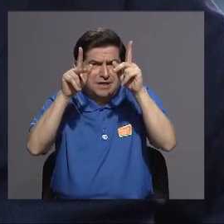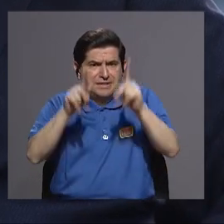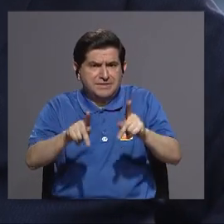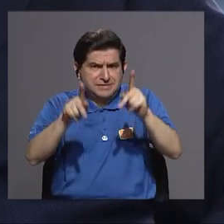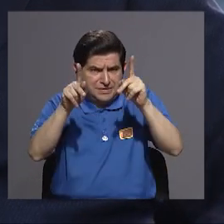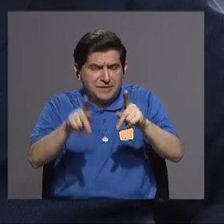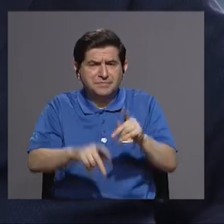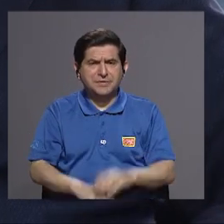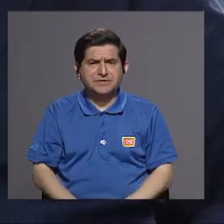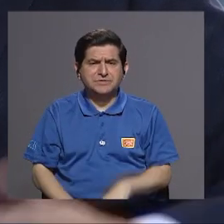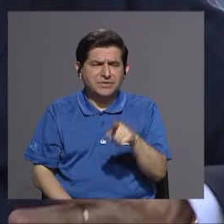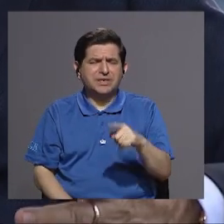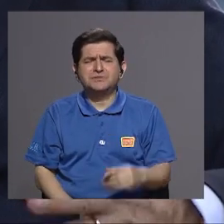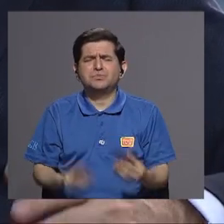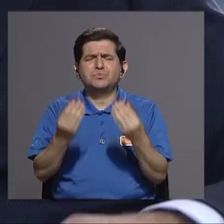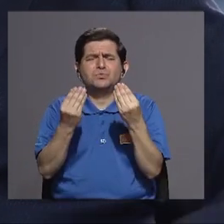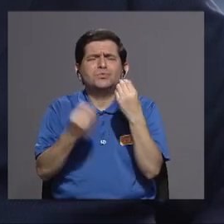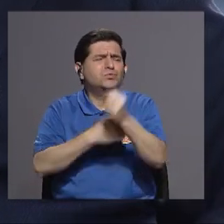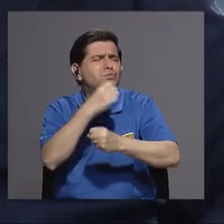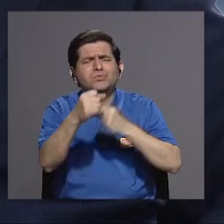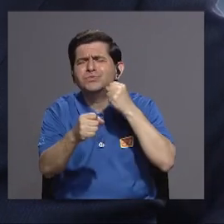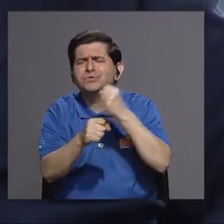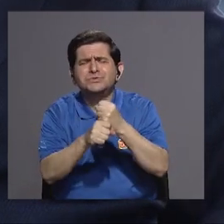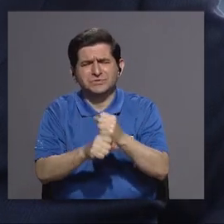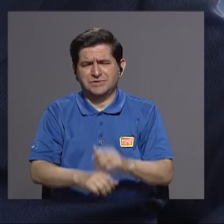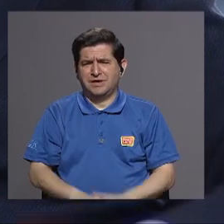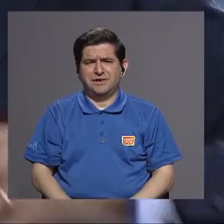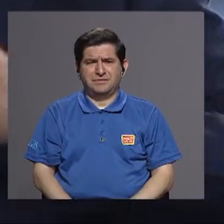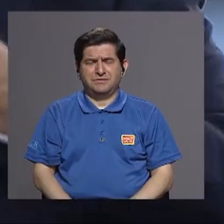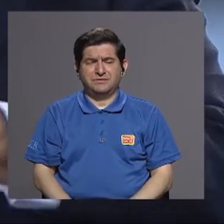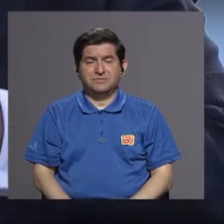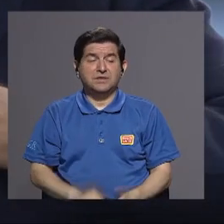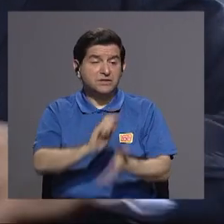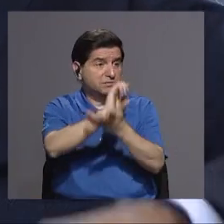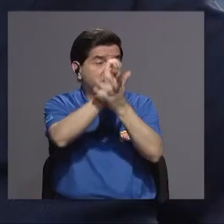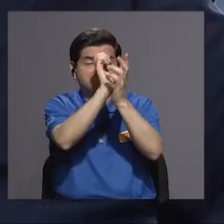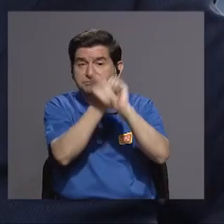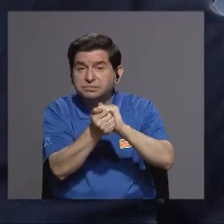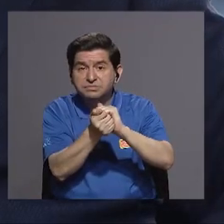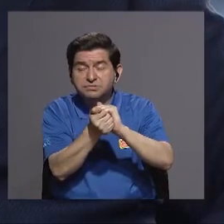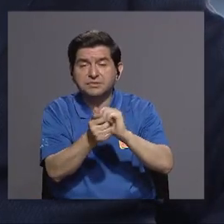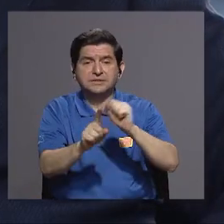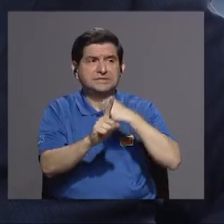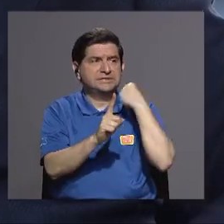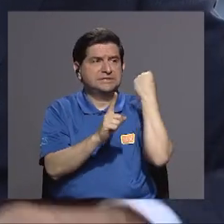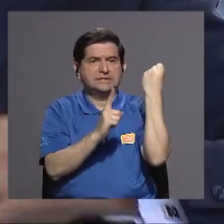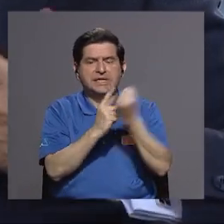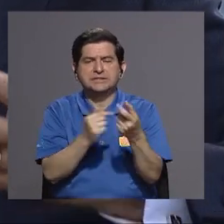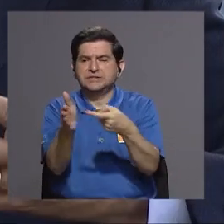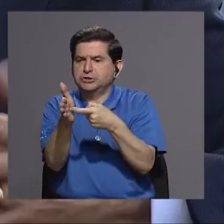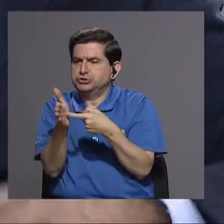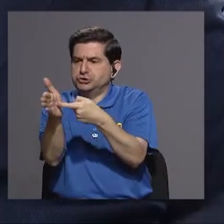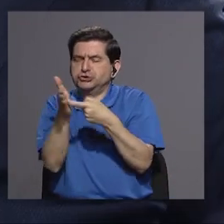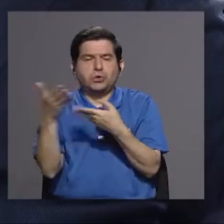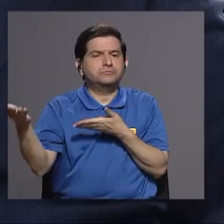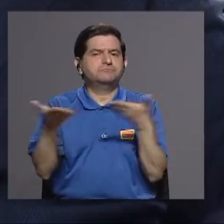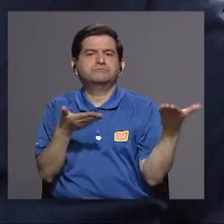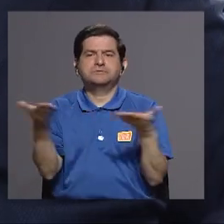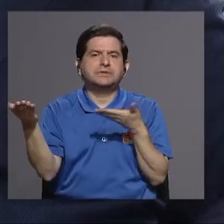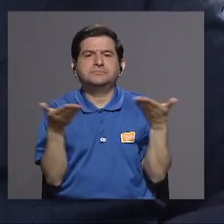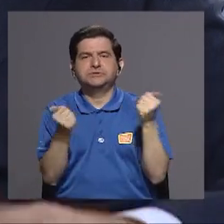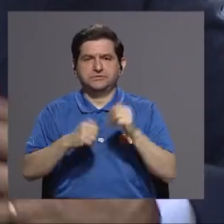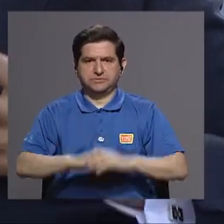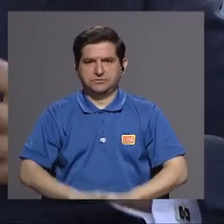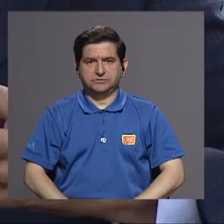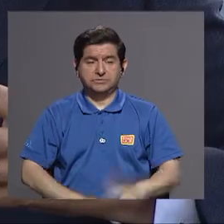personas muy años y entonces cambia cambia la demanda de servicios